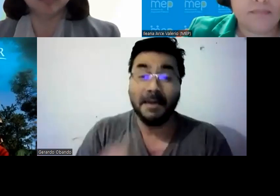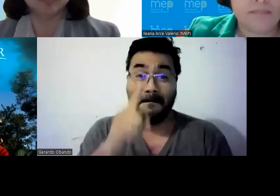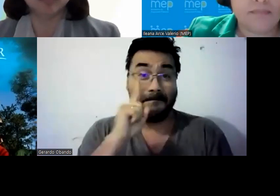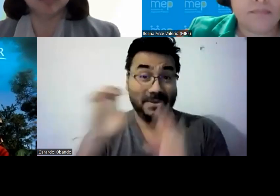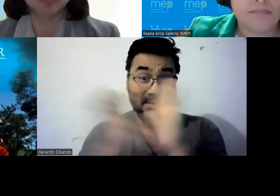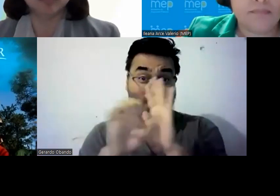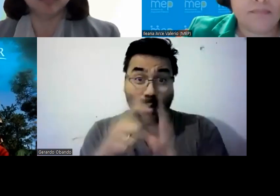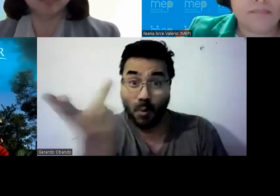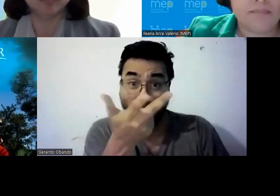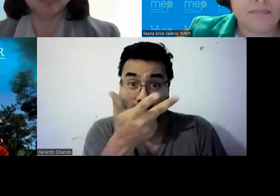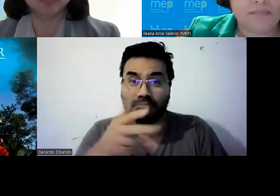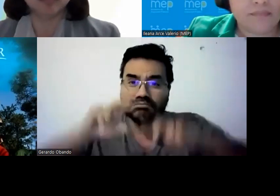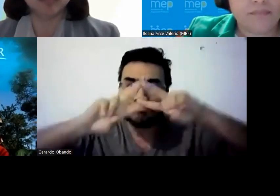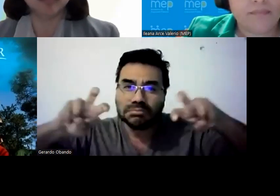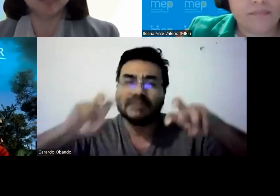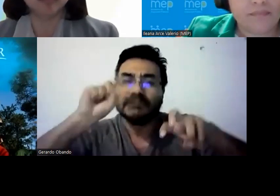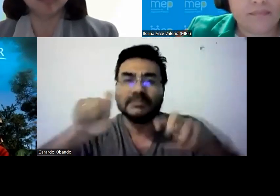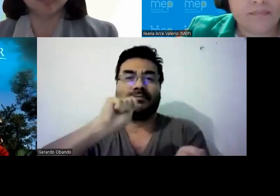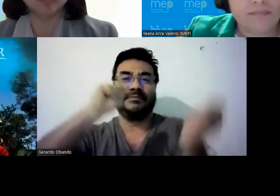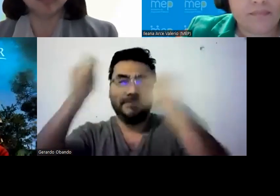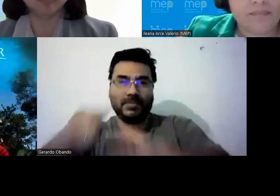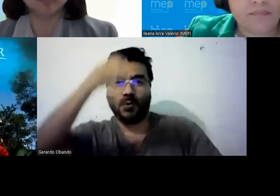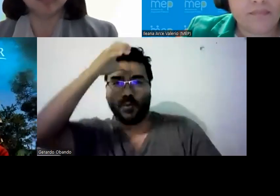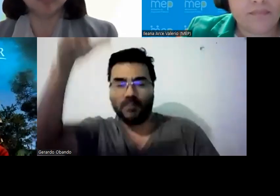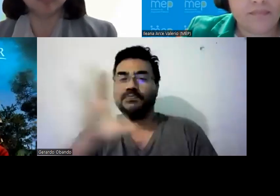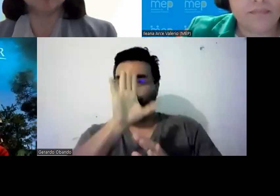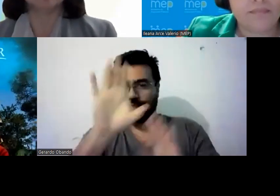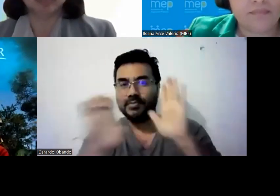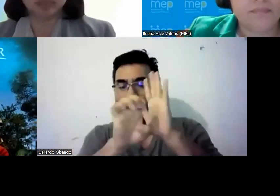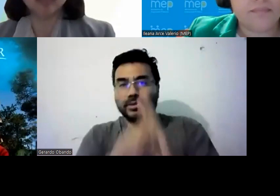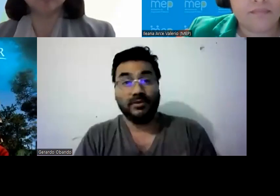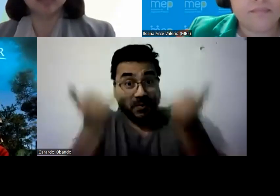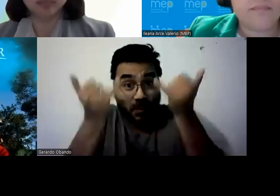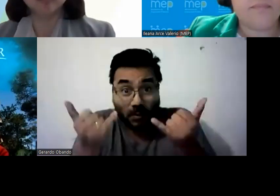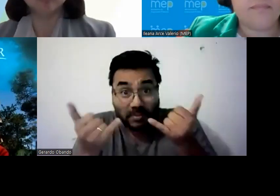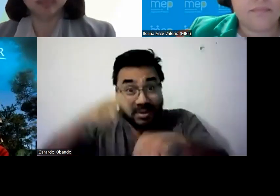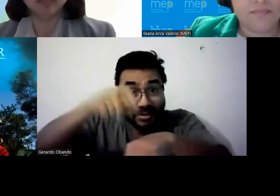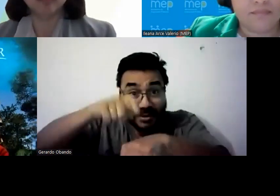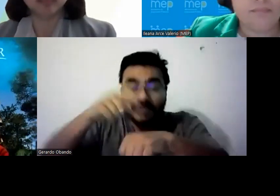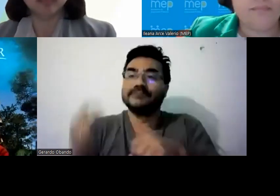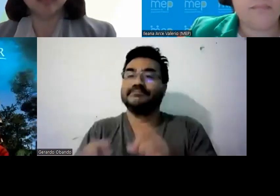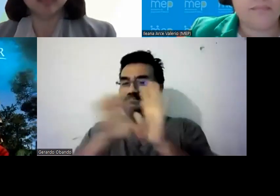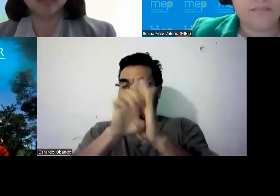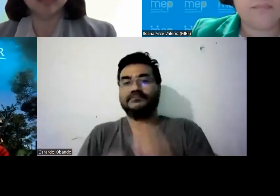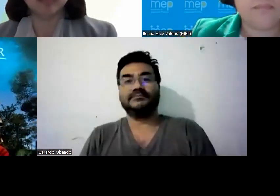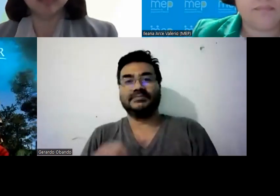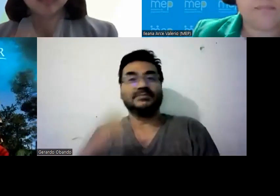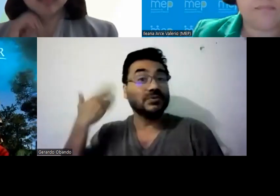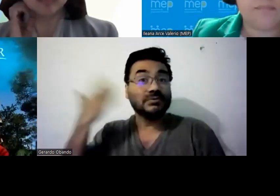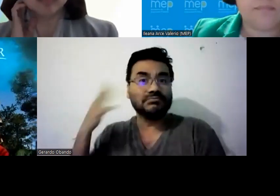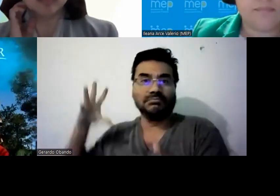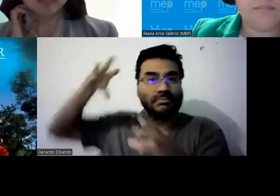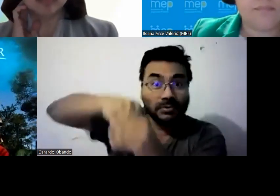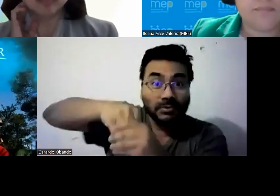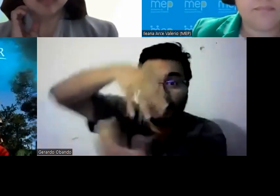demás no hay interacción para ir bajando o derribando ese tipo de estereotipos y esquemas por ejemplo ahora en este